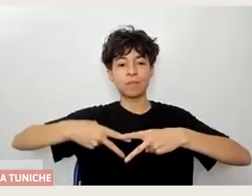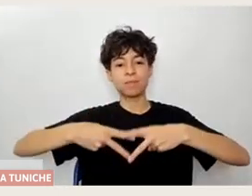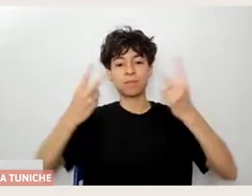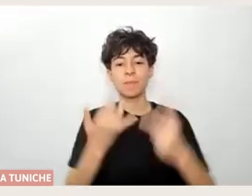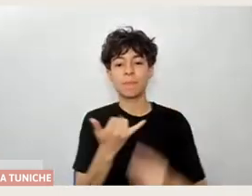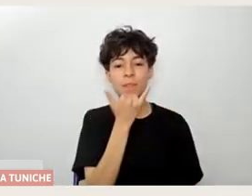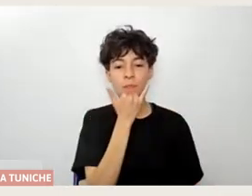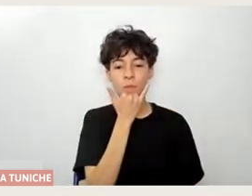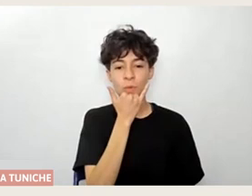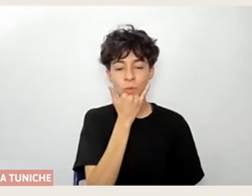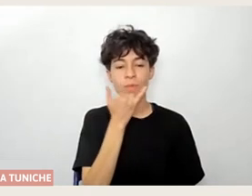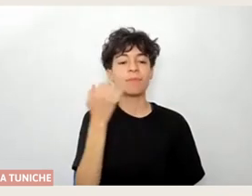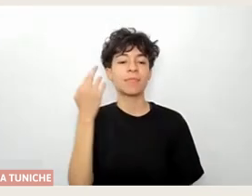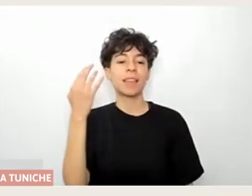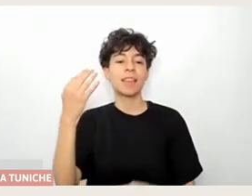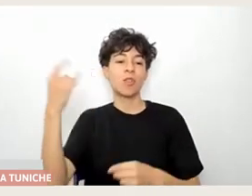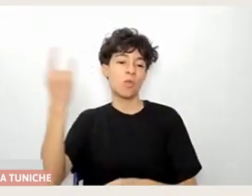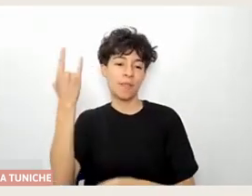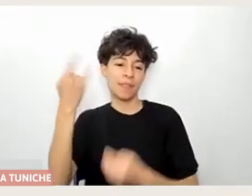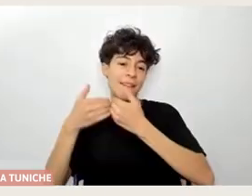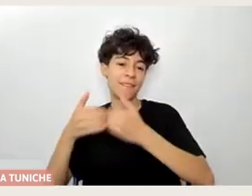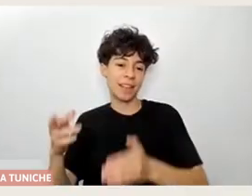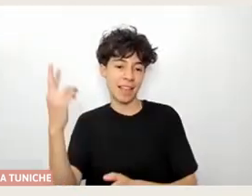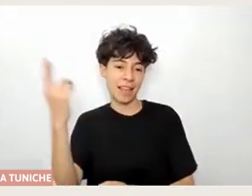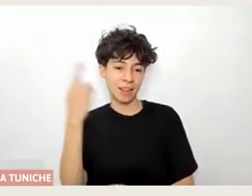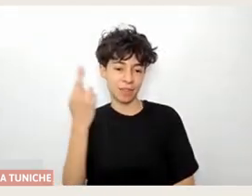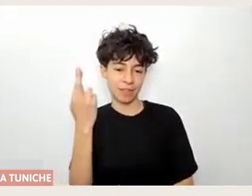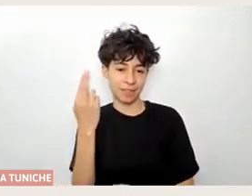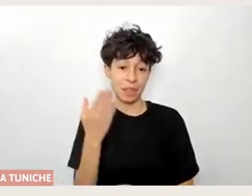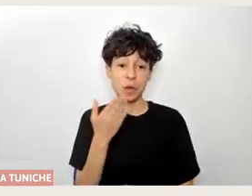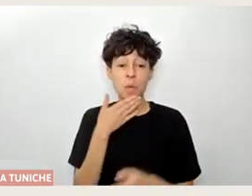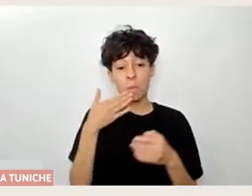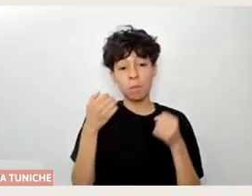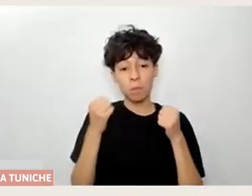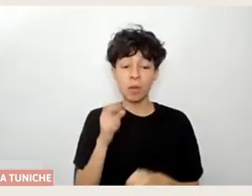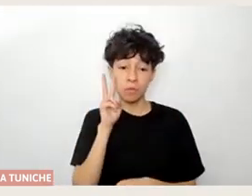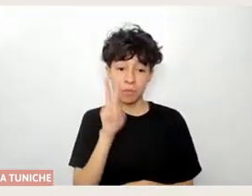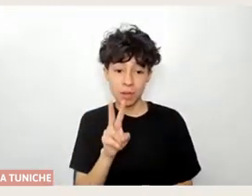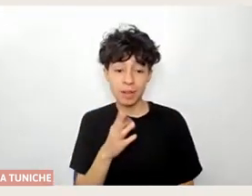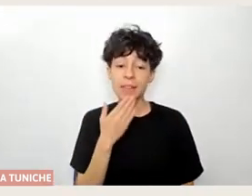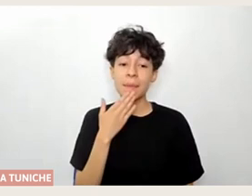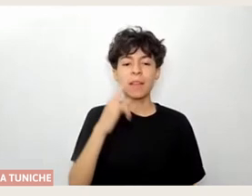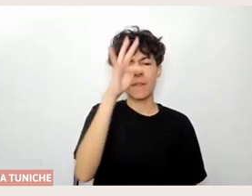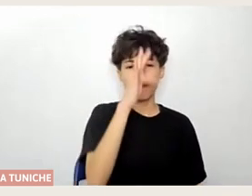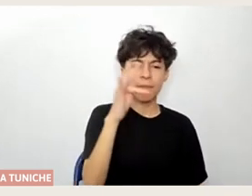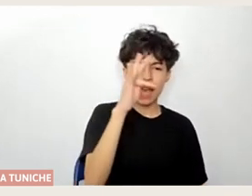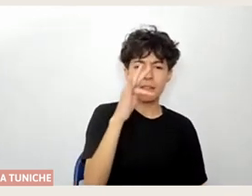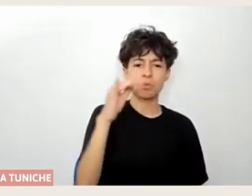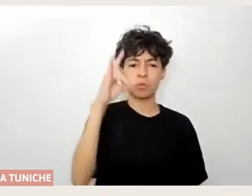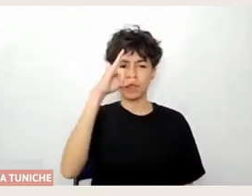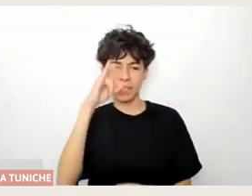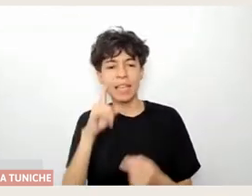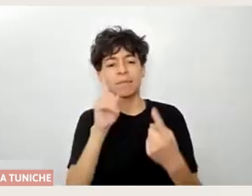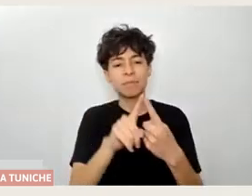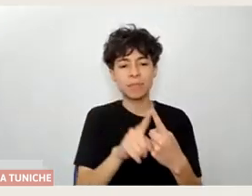YouTube de la Universidad Abierta así que ahí lo pueden visitar les invito también a participar en nuestras redes sociales a participar de las